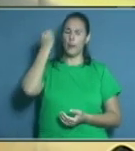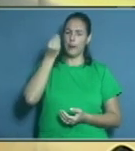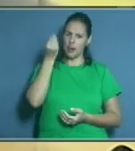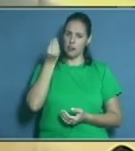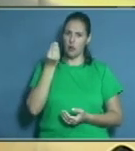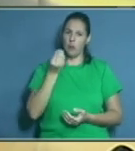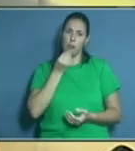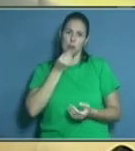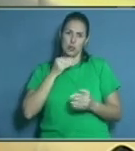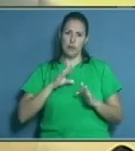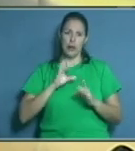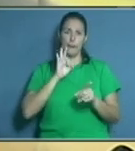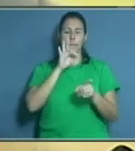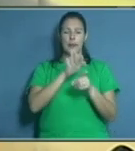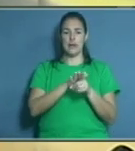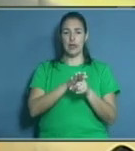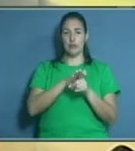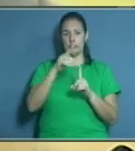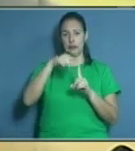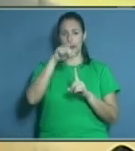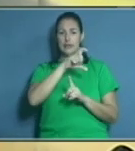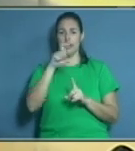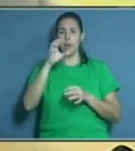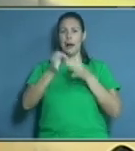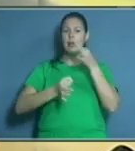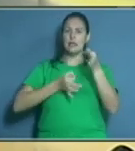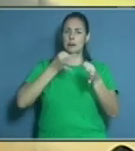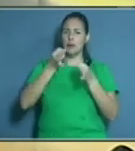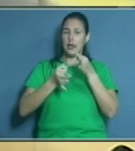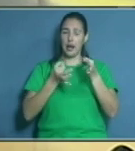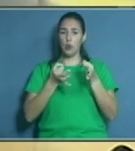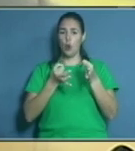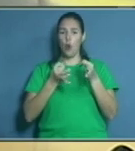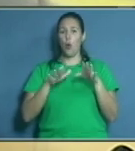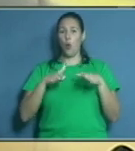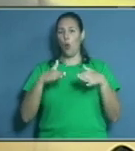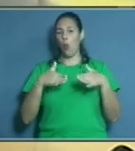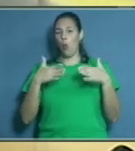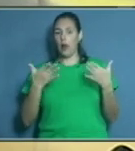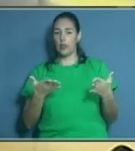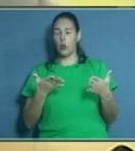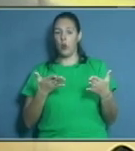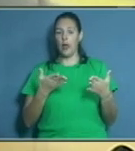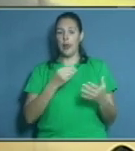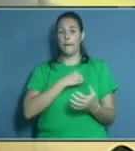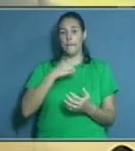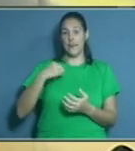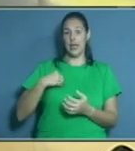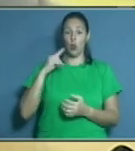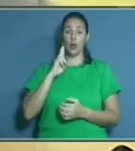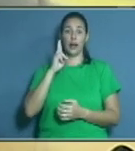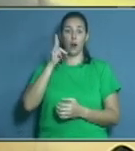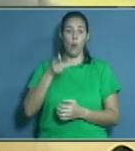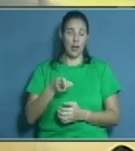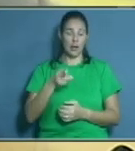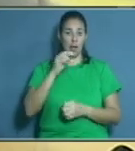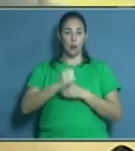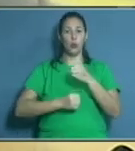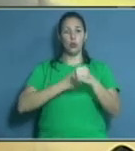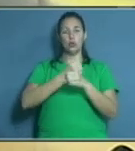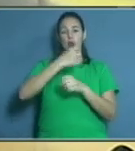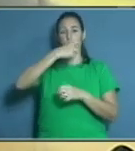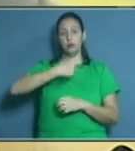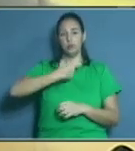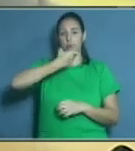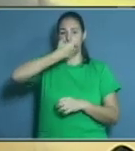comenzar este diálogo explicando cuándo el facultativo, cuándo el especialista recomienda el uso de una prótes